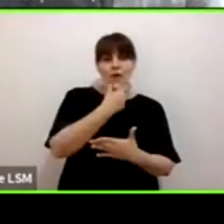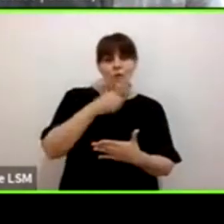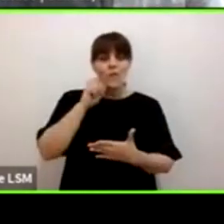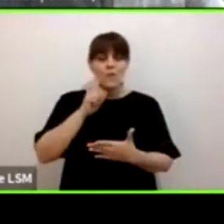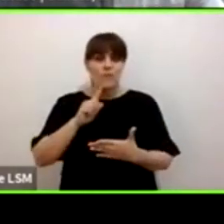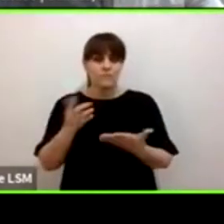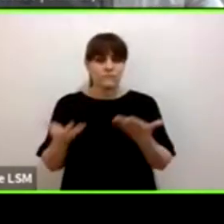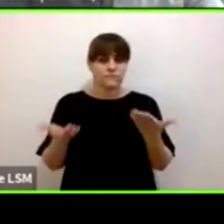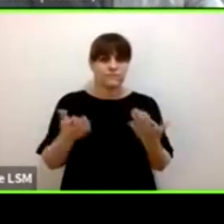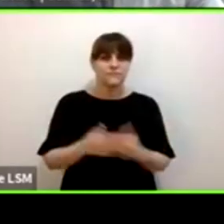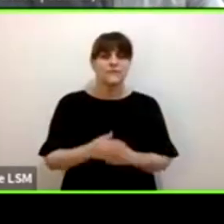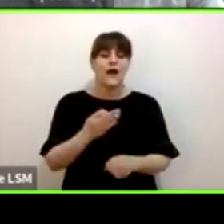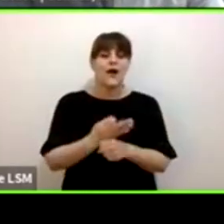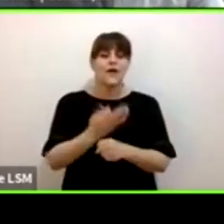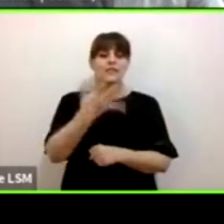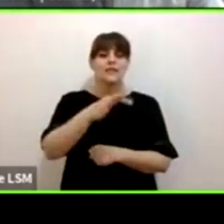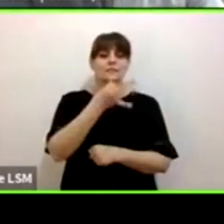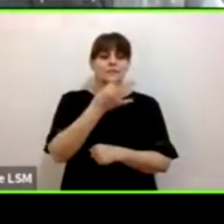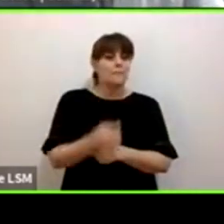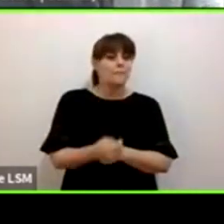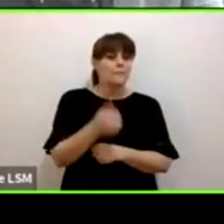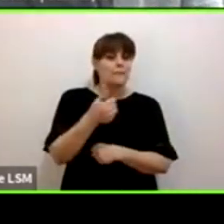diez minutos en tu primera intervención.